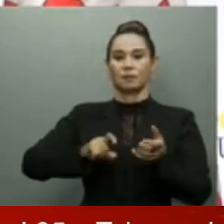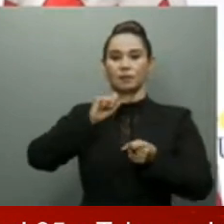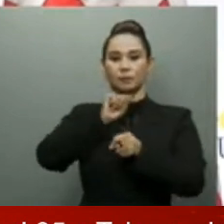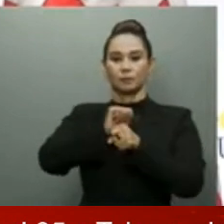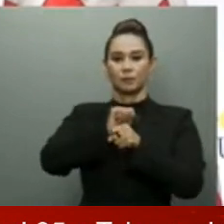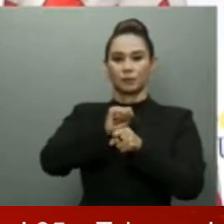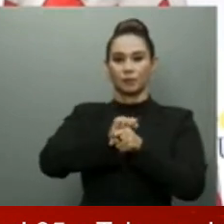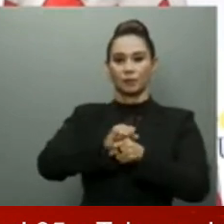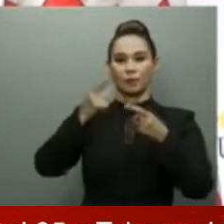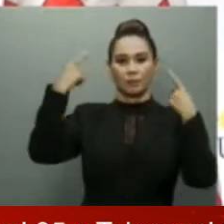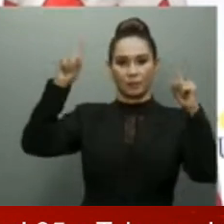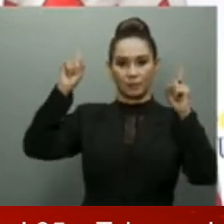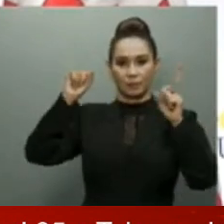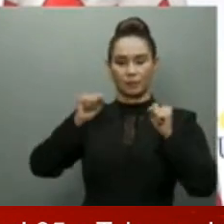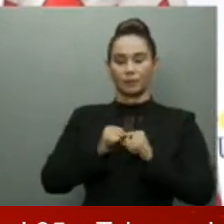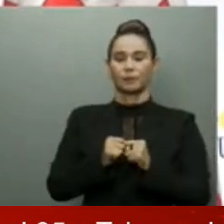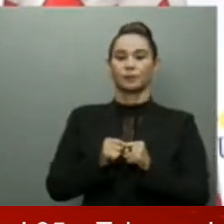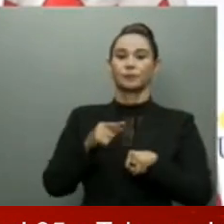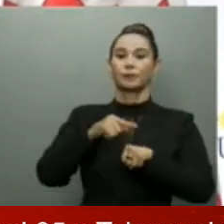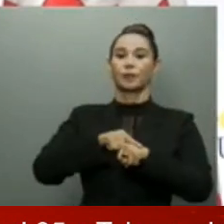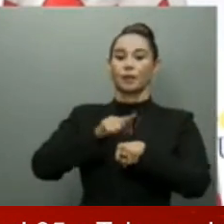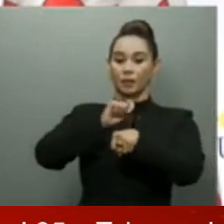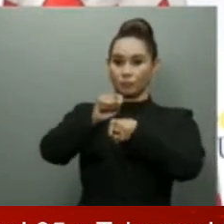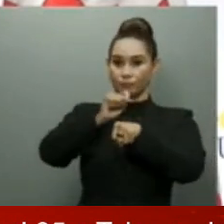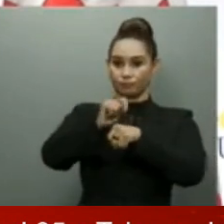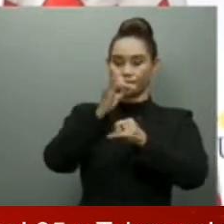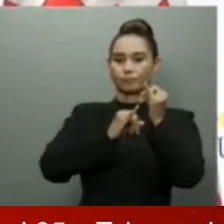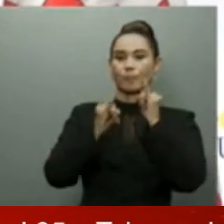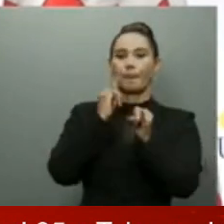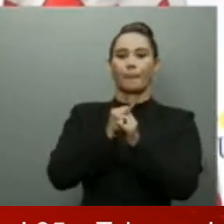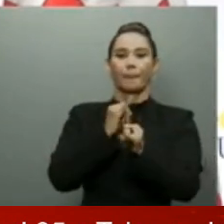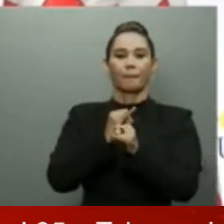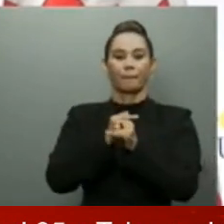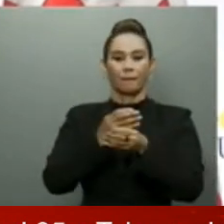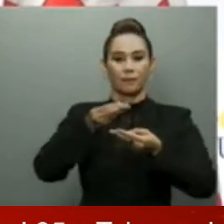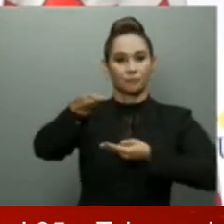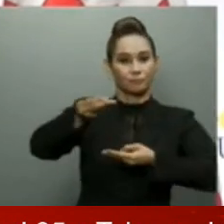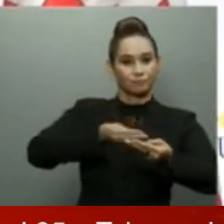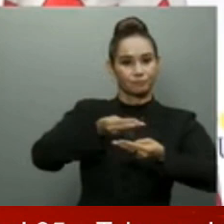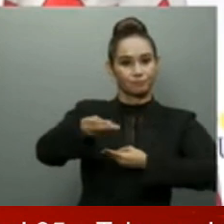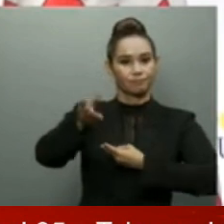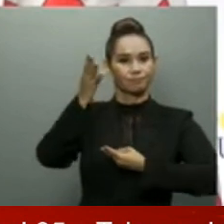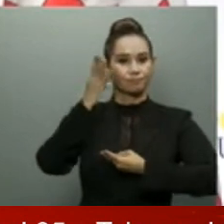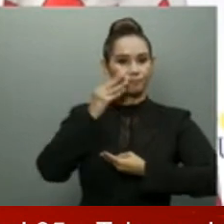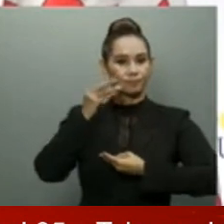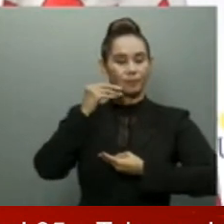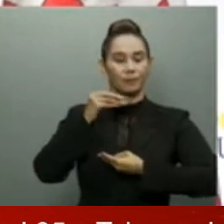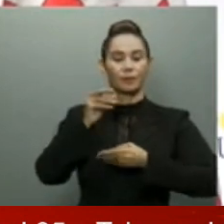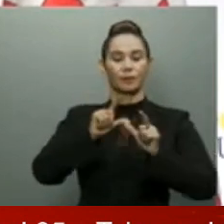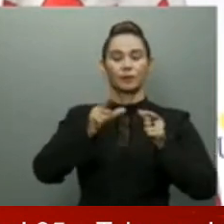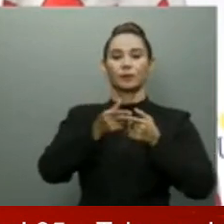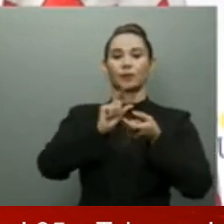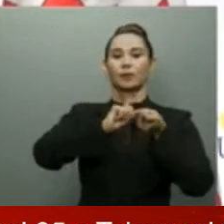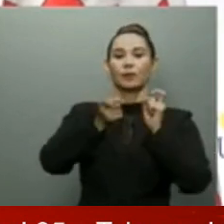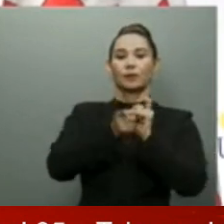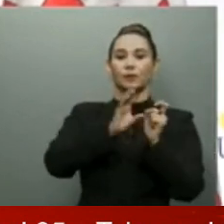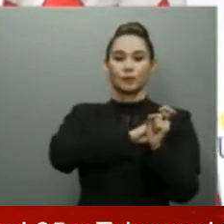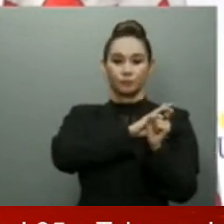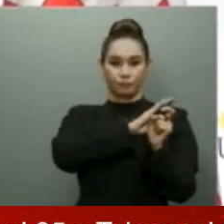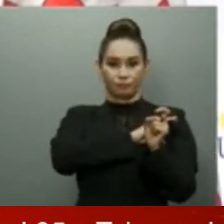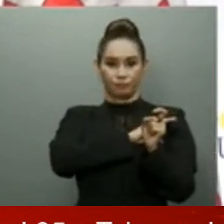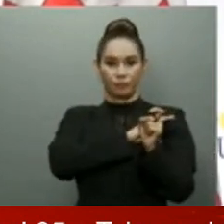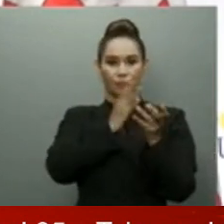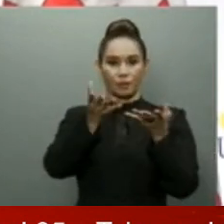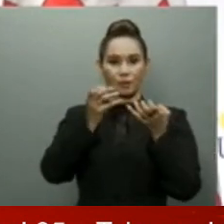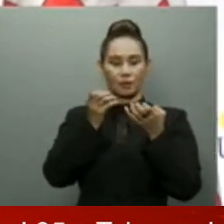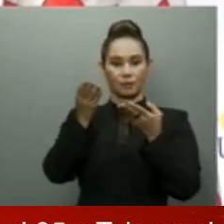sea. En este seminario internacional de intercambio de experiencia en el ámbito de la reforma policial esperamos recibir